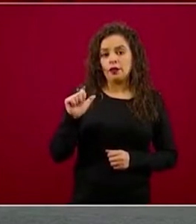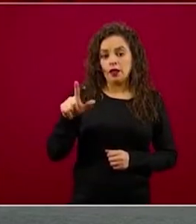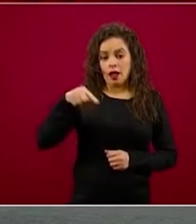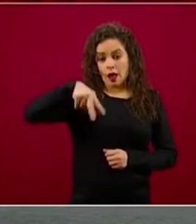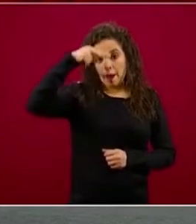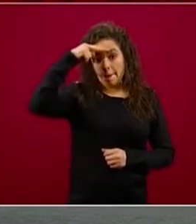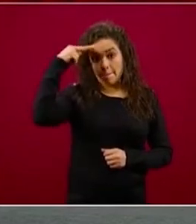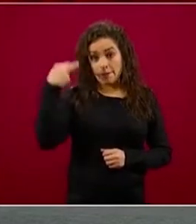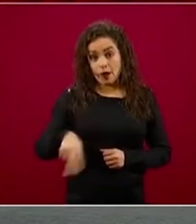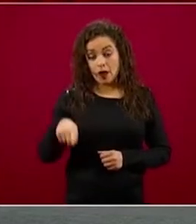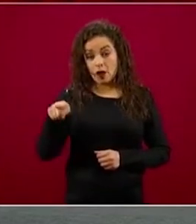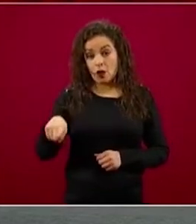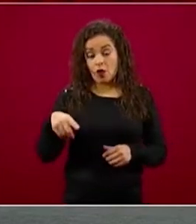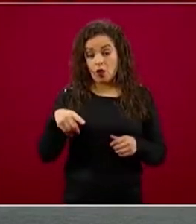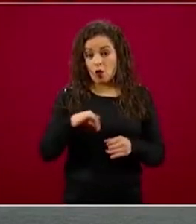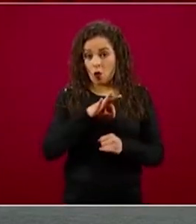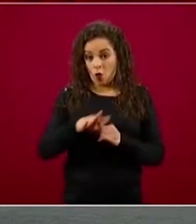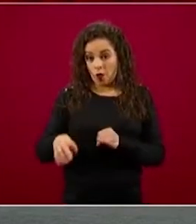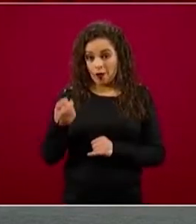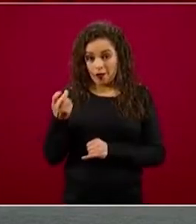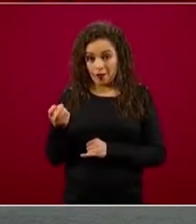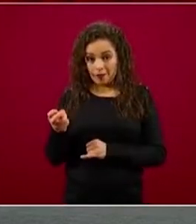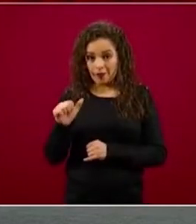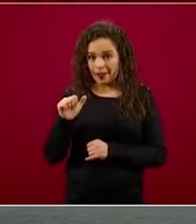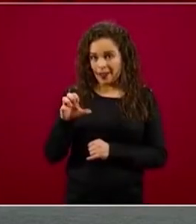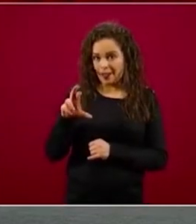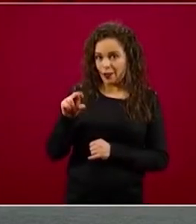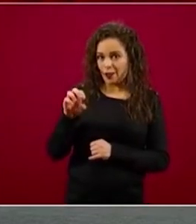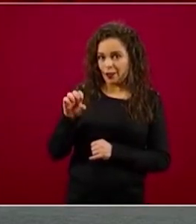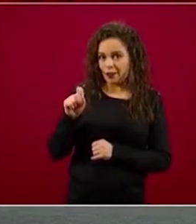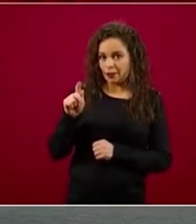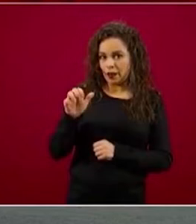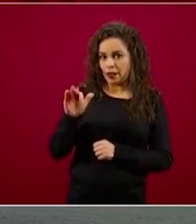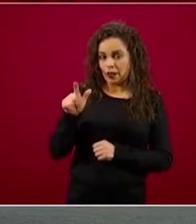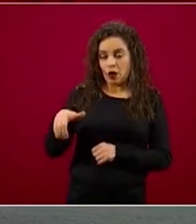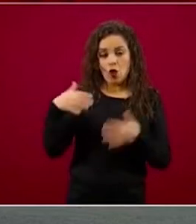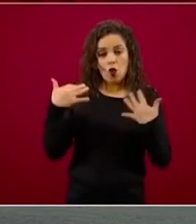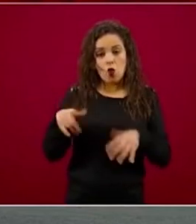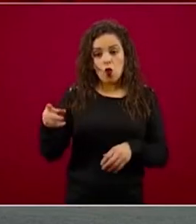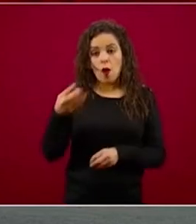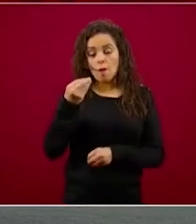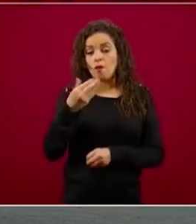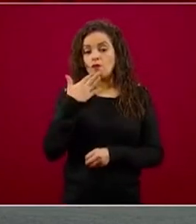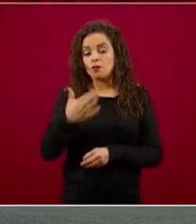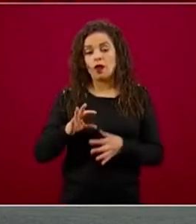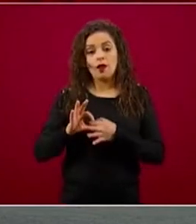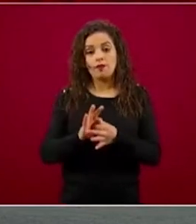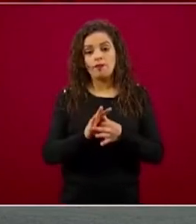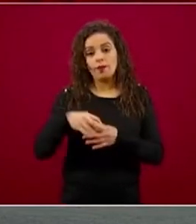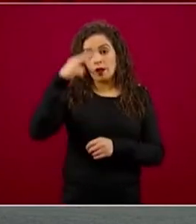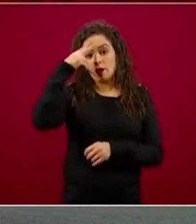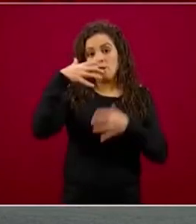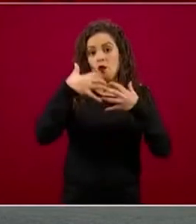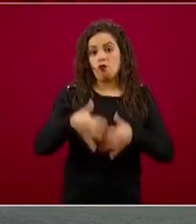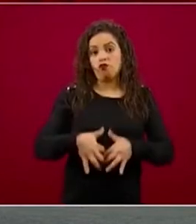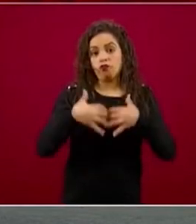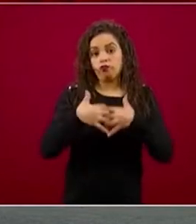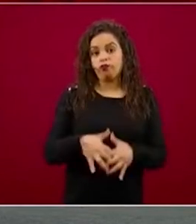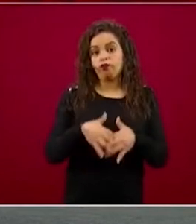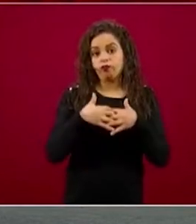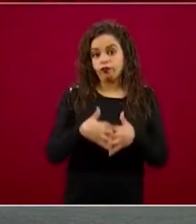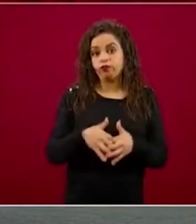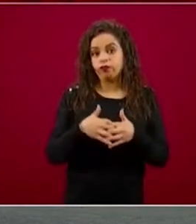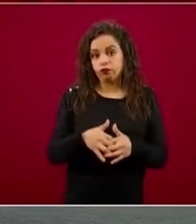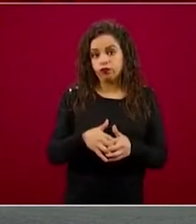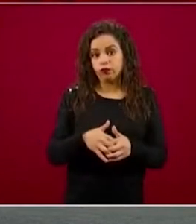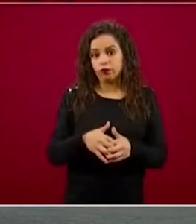esta última rama, en la aeroespacial, y tiene muy disperso a lo largo de no sólo la